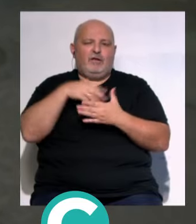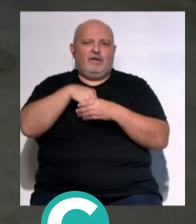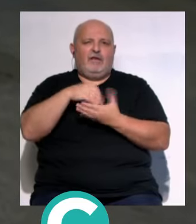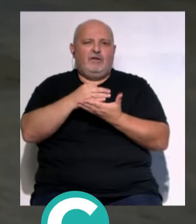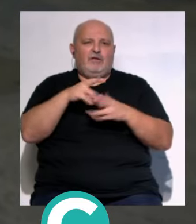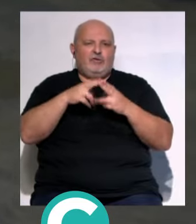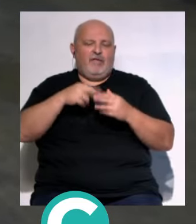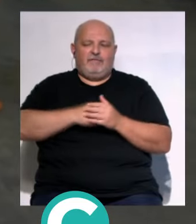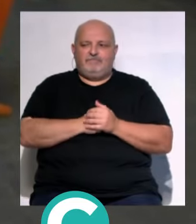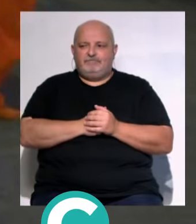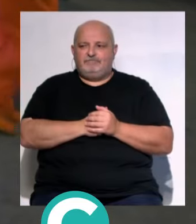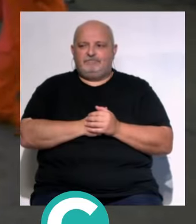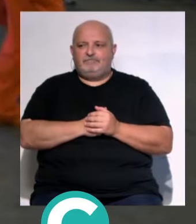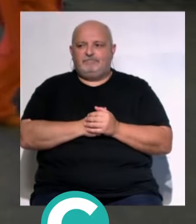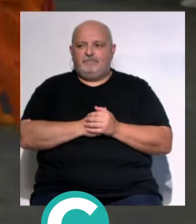de la sociedad.